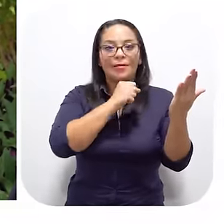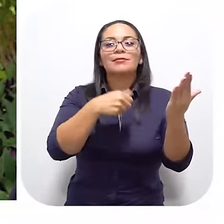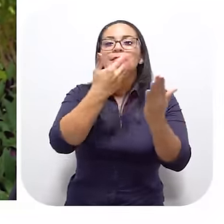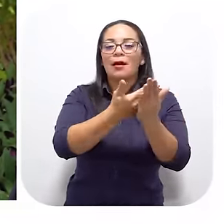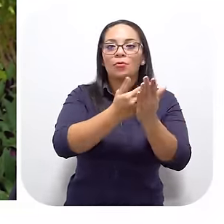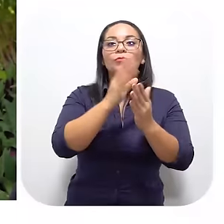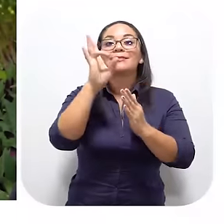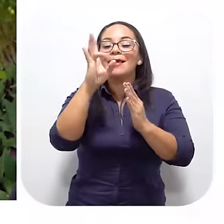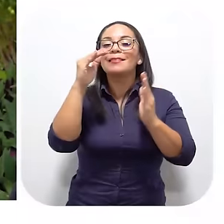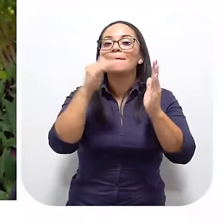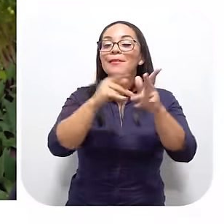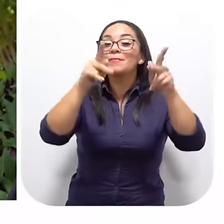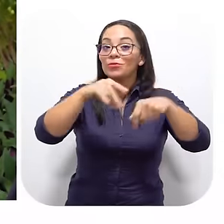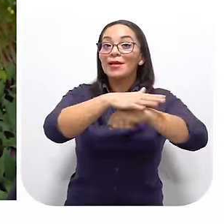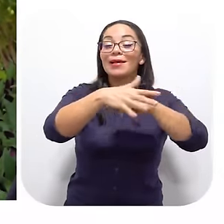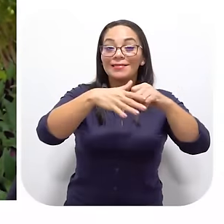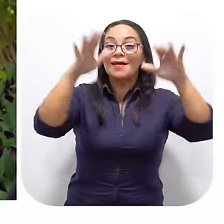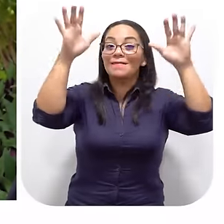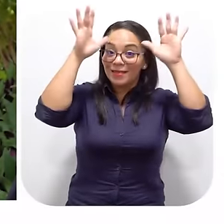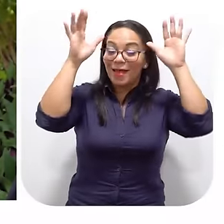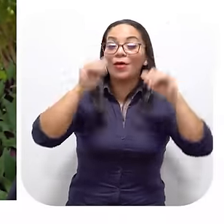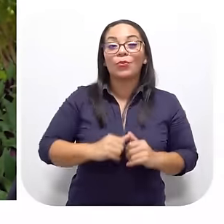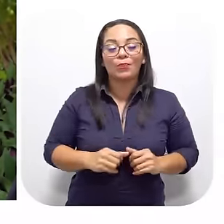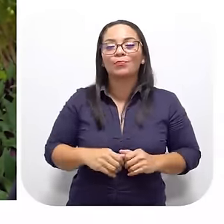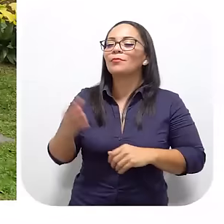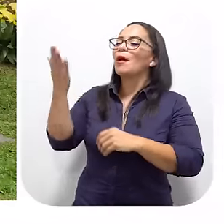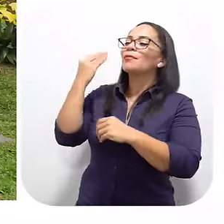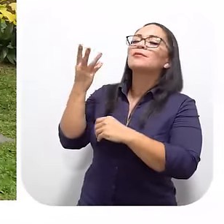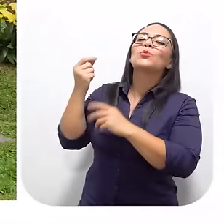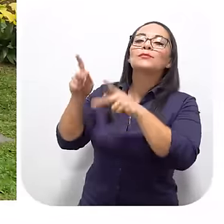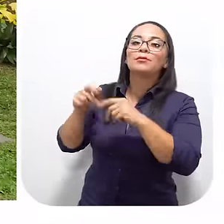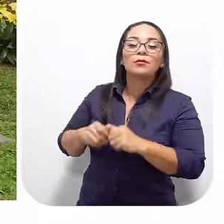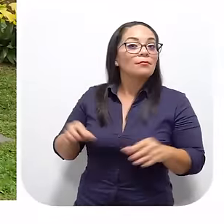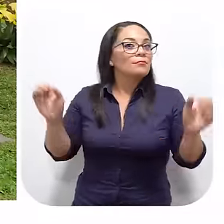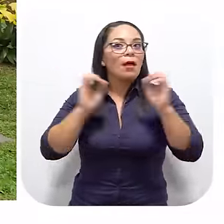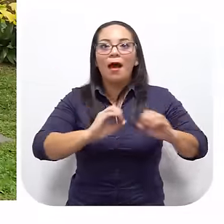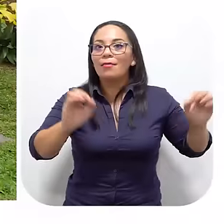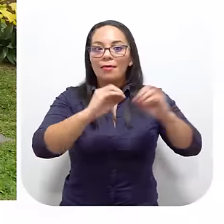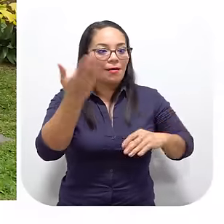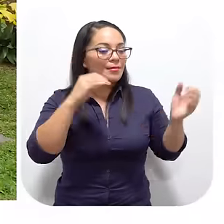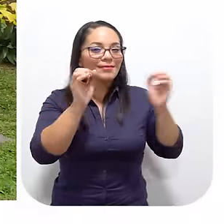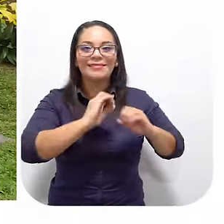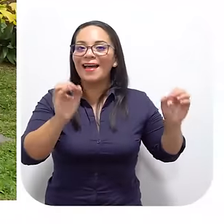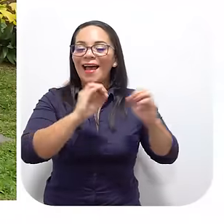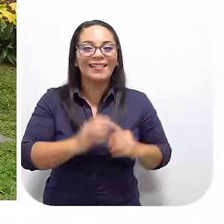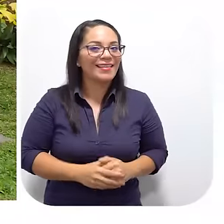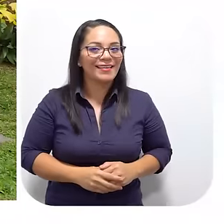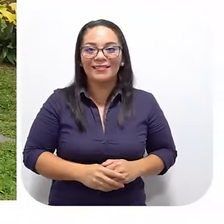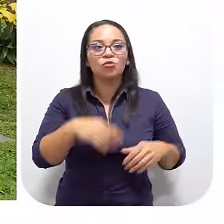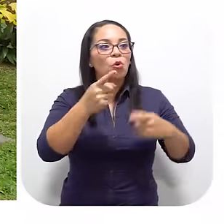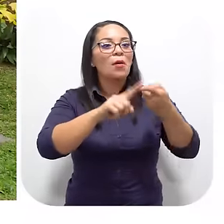cuenta De que Entraron Alrededor de 7 mil personas A la isla de Nado Gracias al restaurante Flopante Y antes ¿Cuántos llegaban? Nadie Solo las